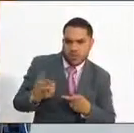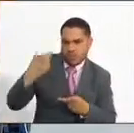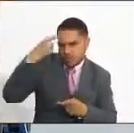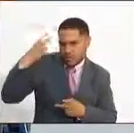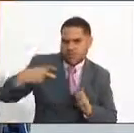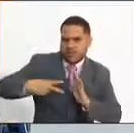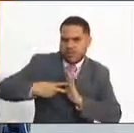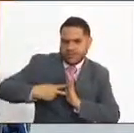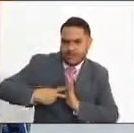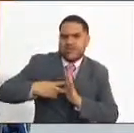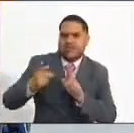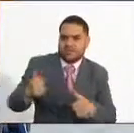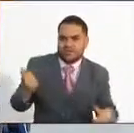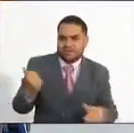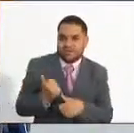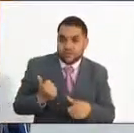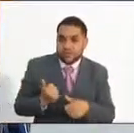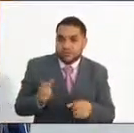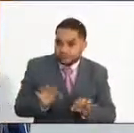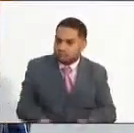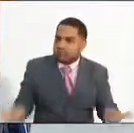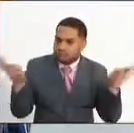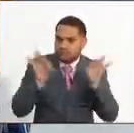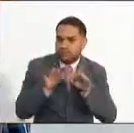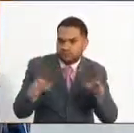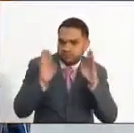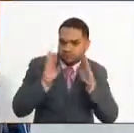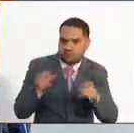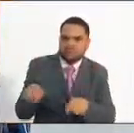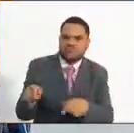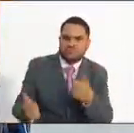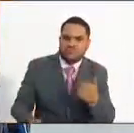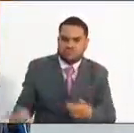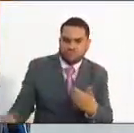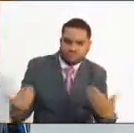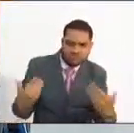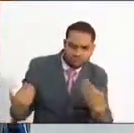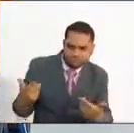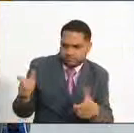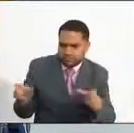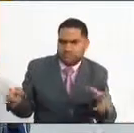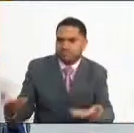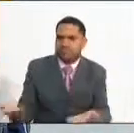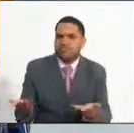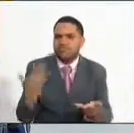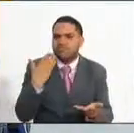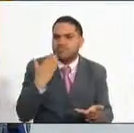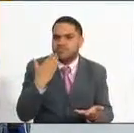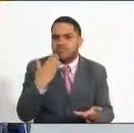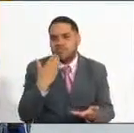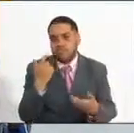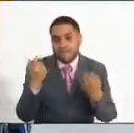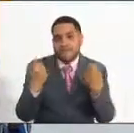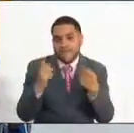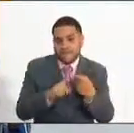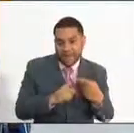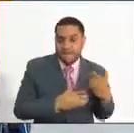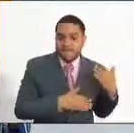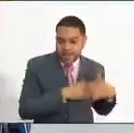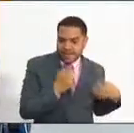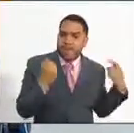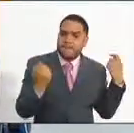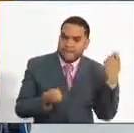asistencial. Es importante anotar que esta convocatoria inició con la apertura de venta de pines e